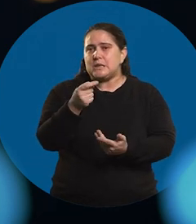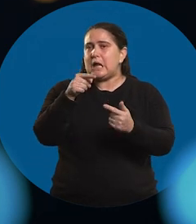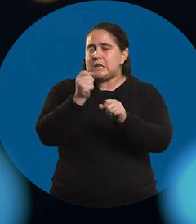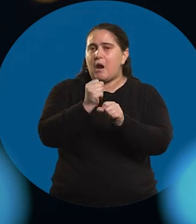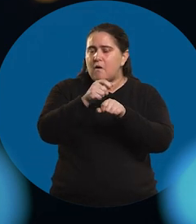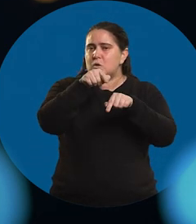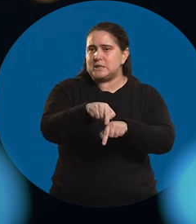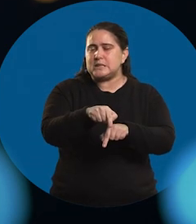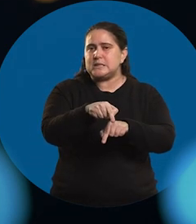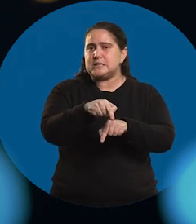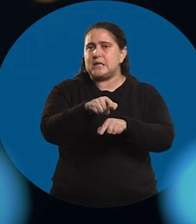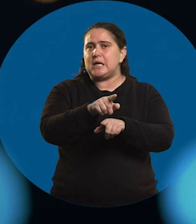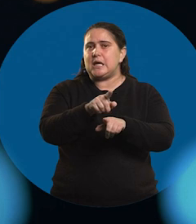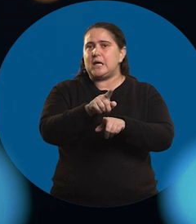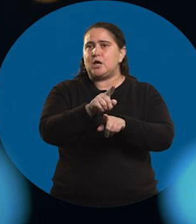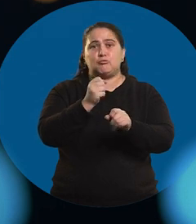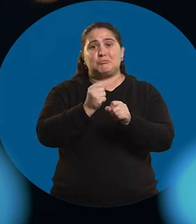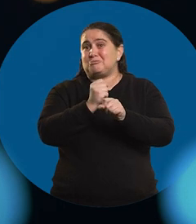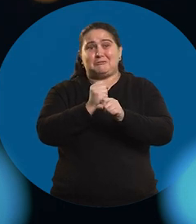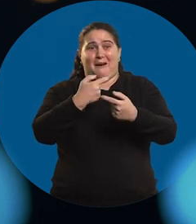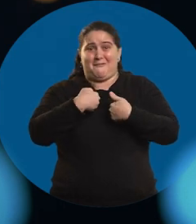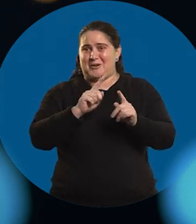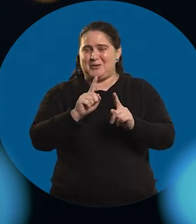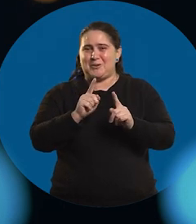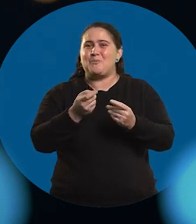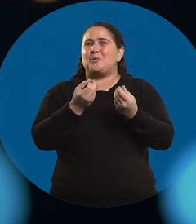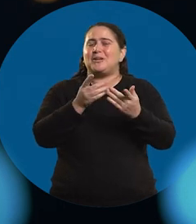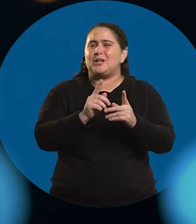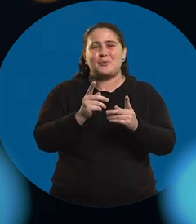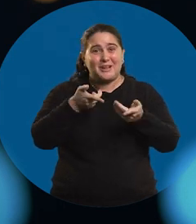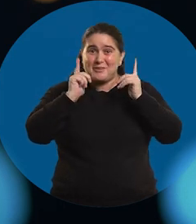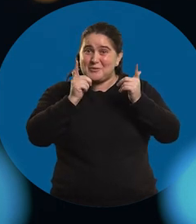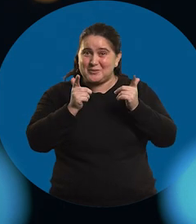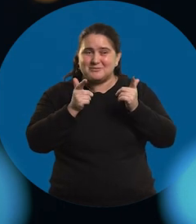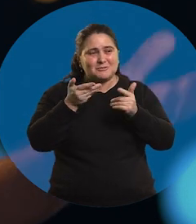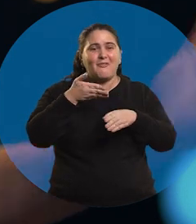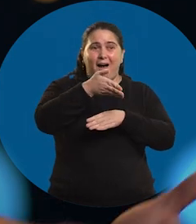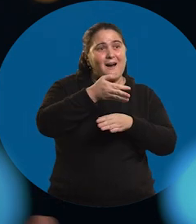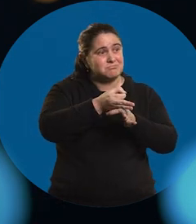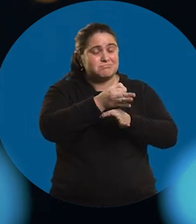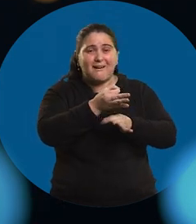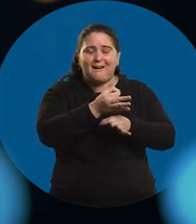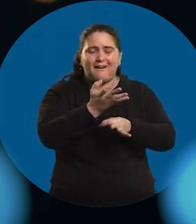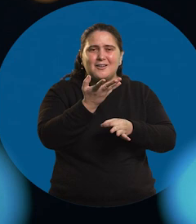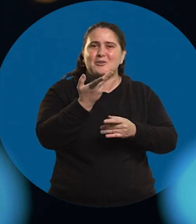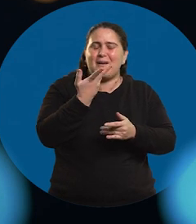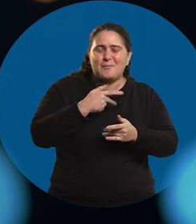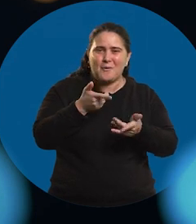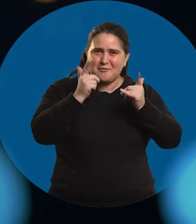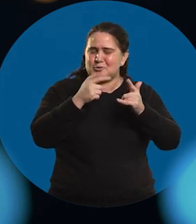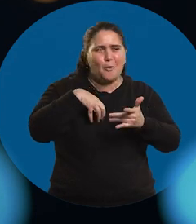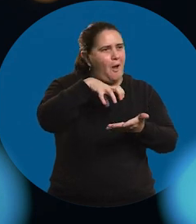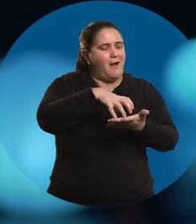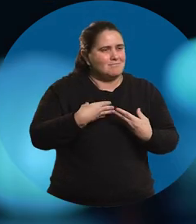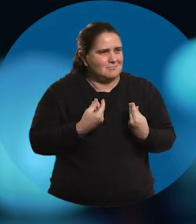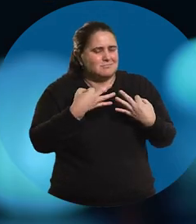Me di cuenta que ese trabajo no era un trabajo para mí. O sea, en el sentido de que yo lo disfrutaba estar en clase. Ese era mi lugar que tenía